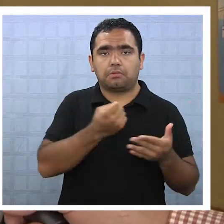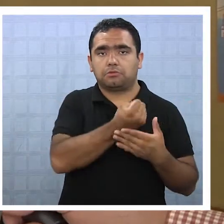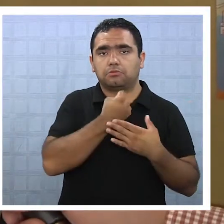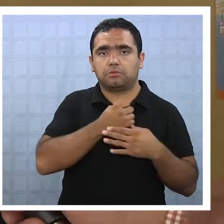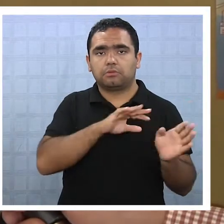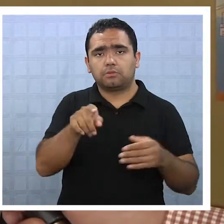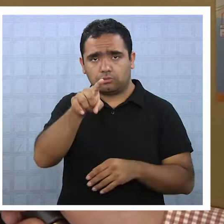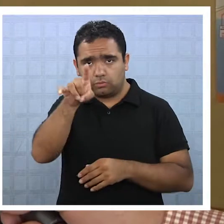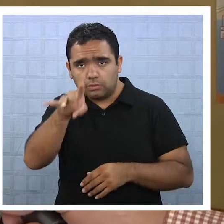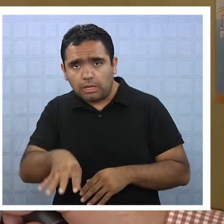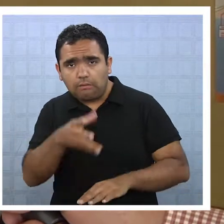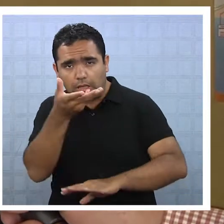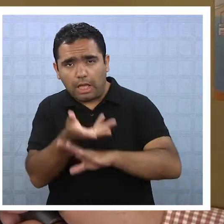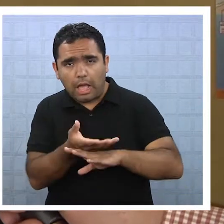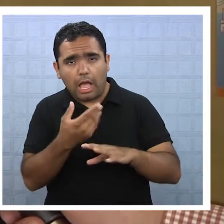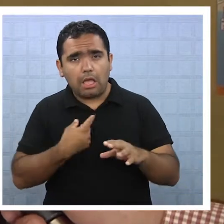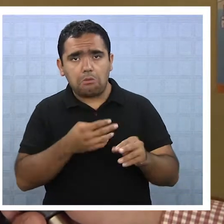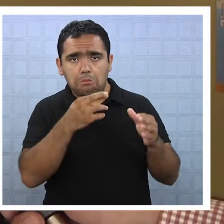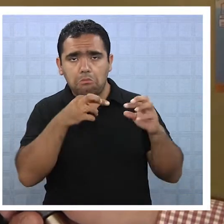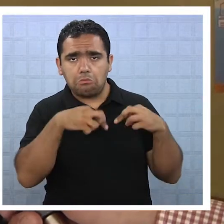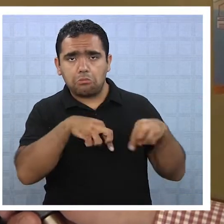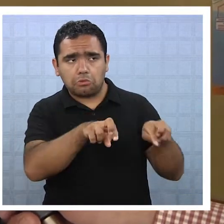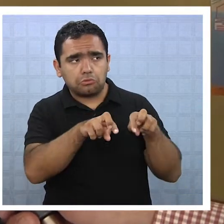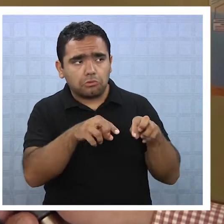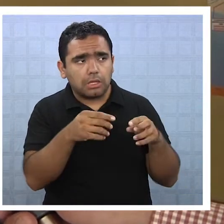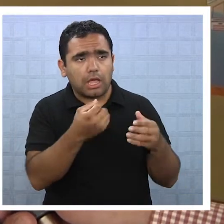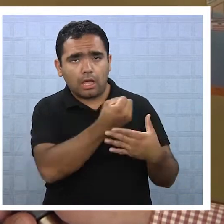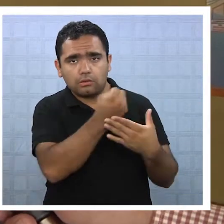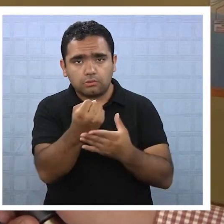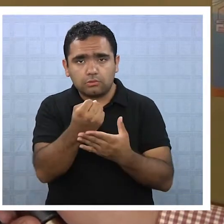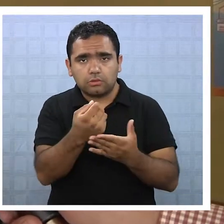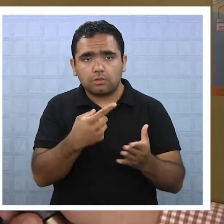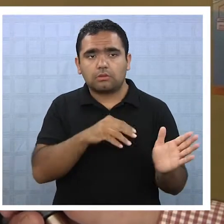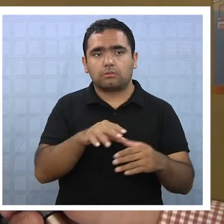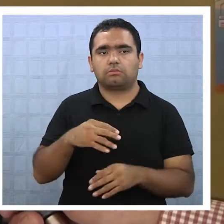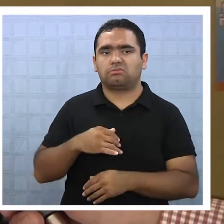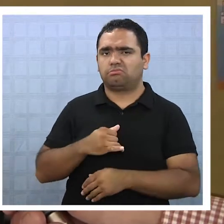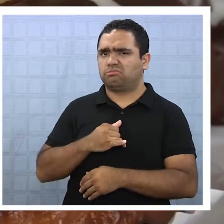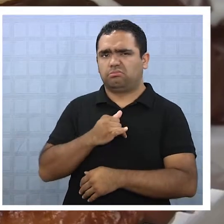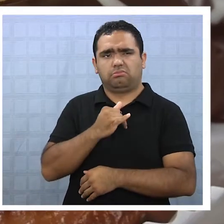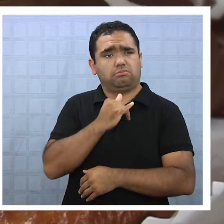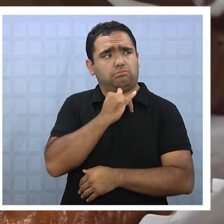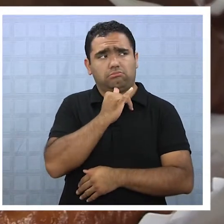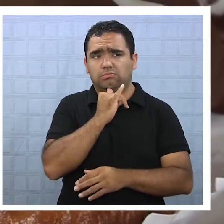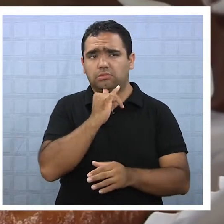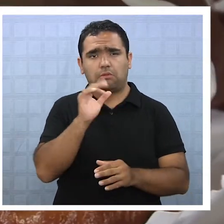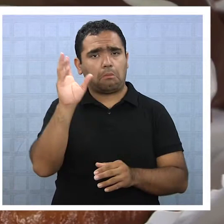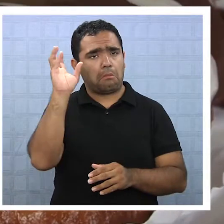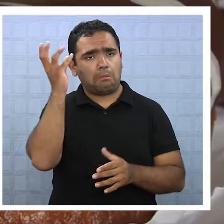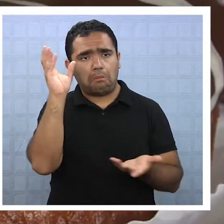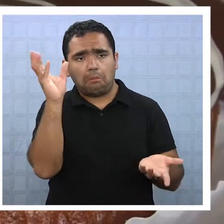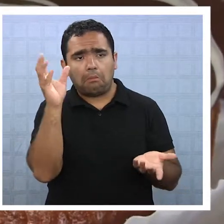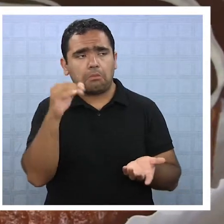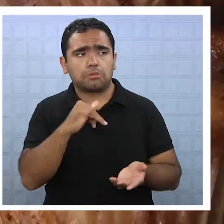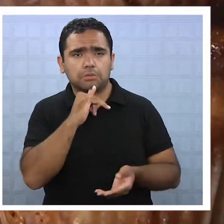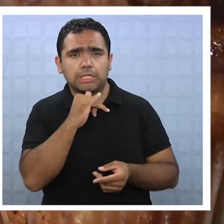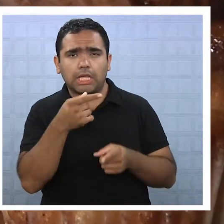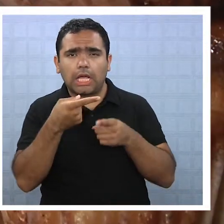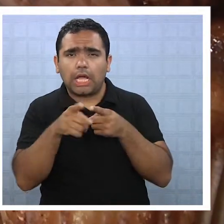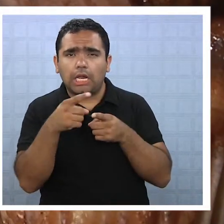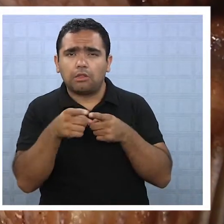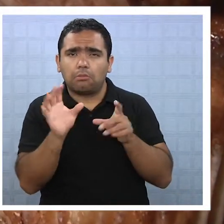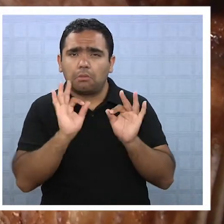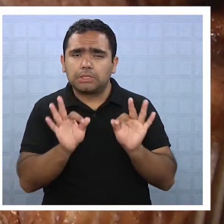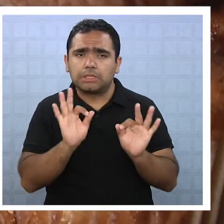¿Pero sabe que hay alguna opción para ustedes? La verdad la desconozco, la desconozco en este momento. No sé si hay algún tipo de